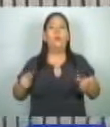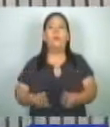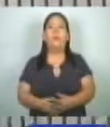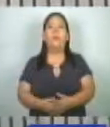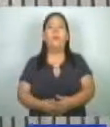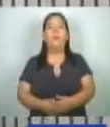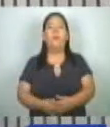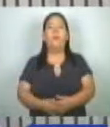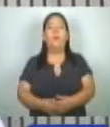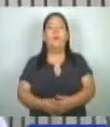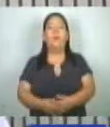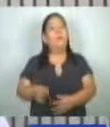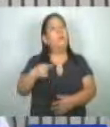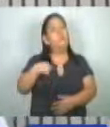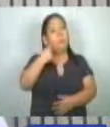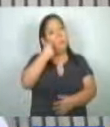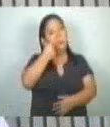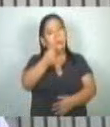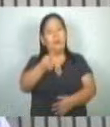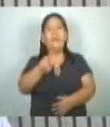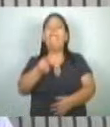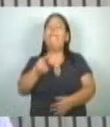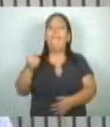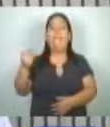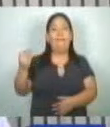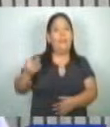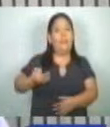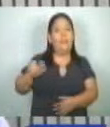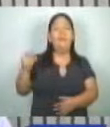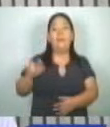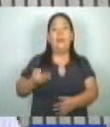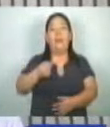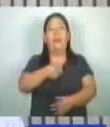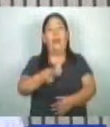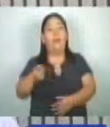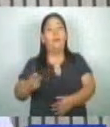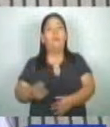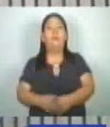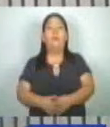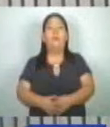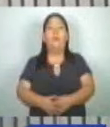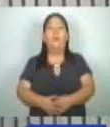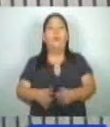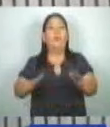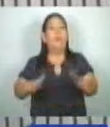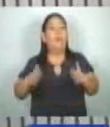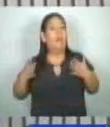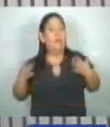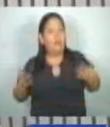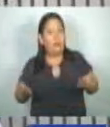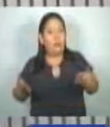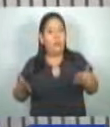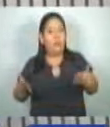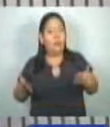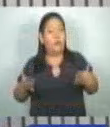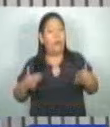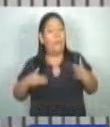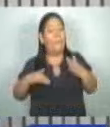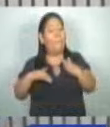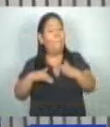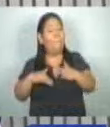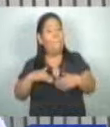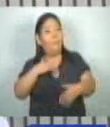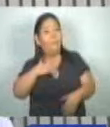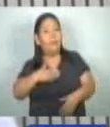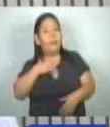Que se observan tantas necesidades, que hay tantas necesidades, esto va a venir a ser más paupérrimo